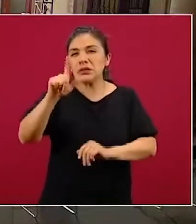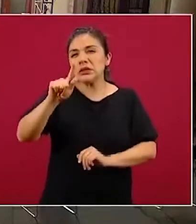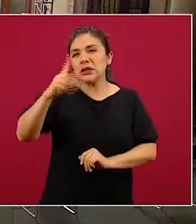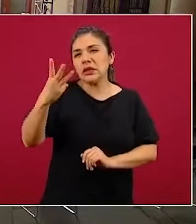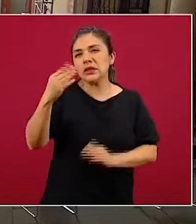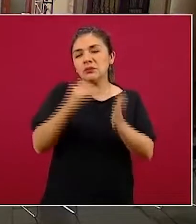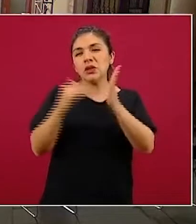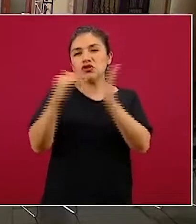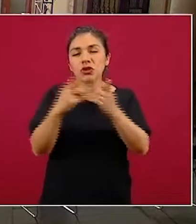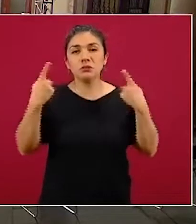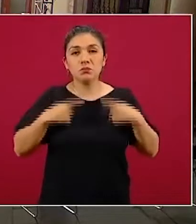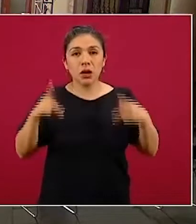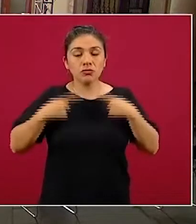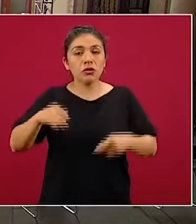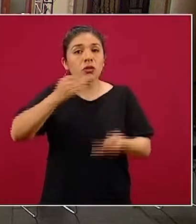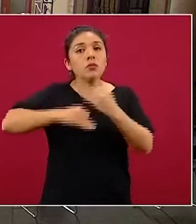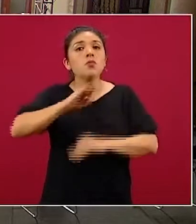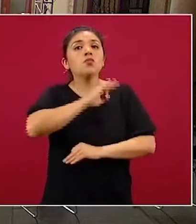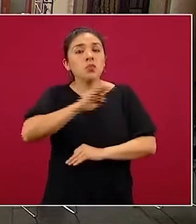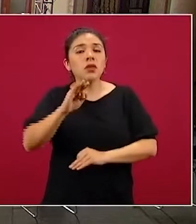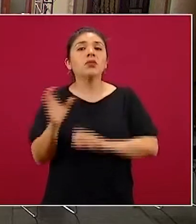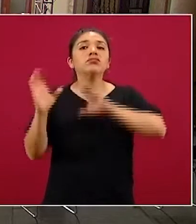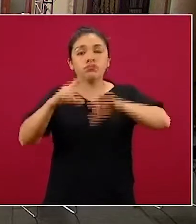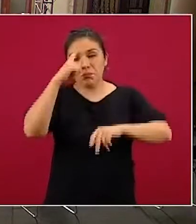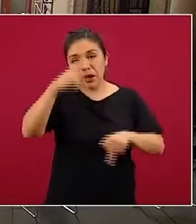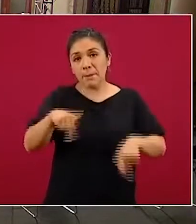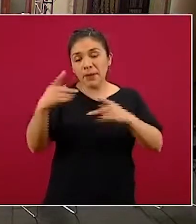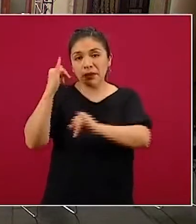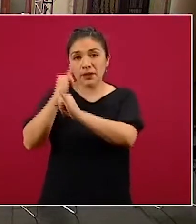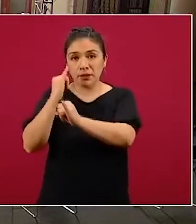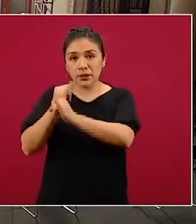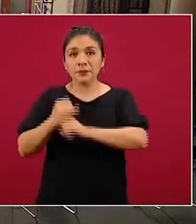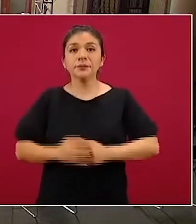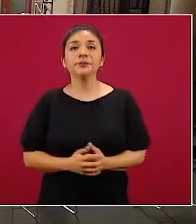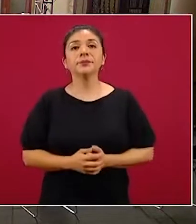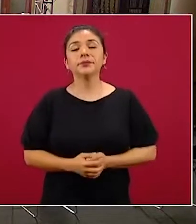millones de usuarios van a estar en comercio digital. La siguiente, por favor.